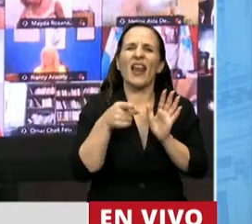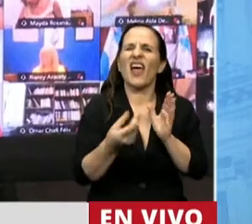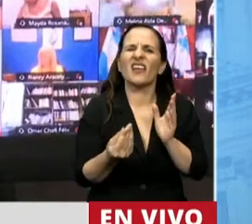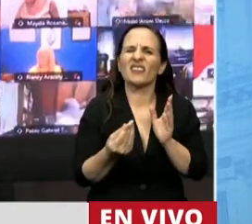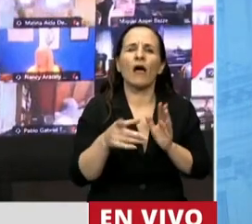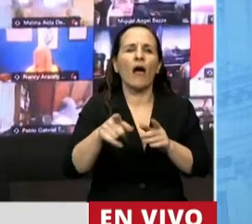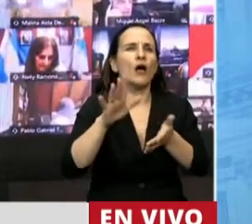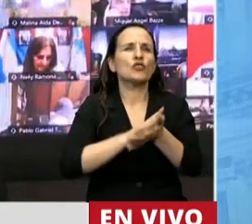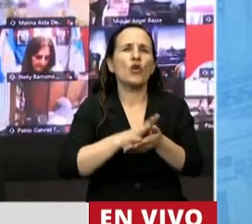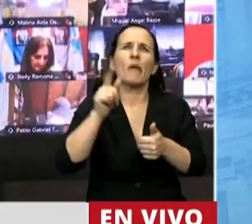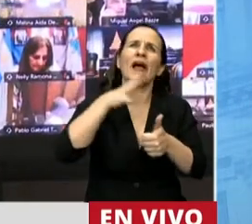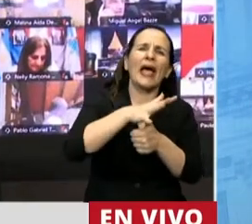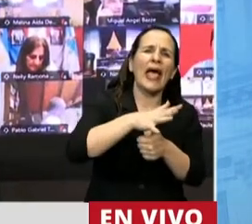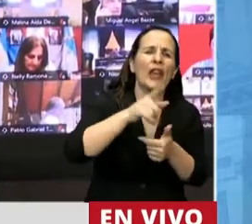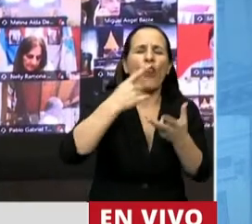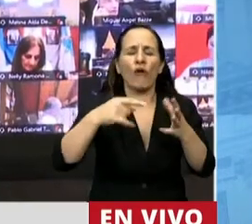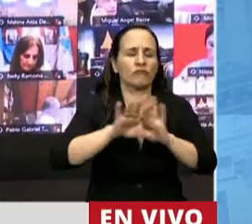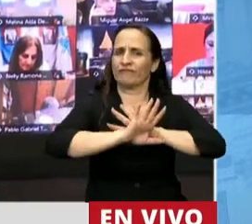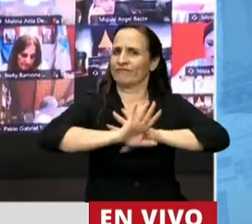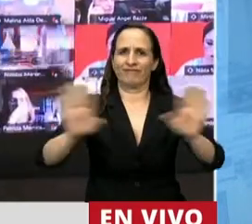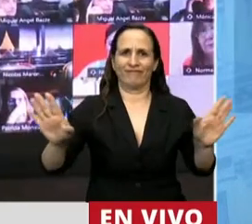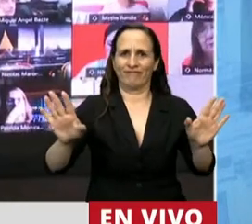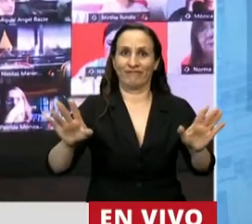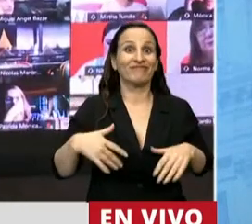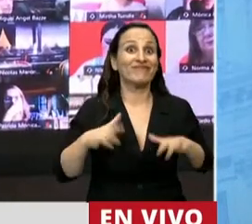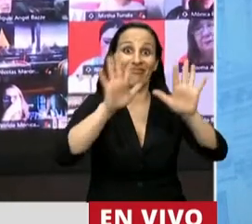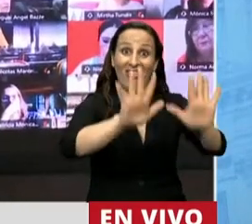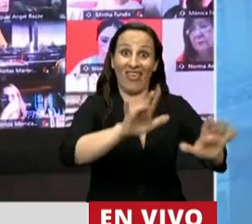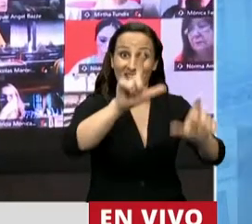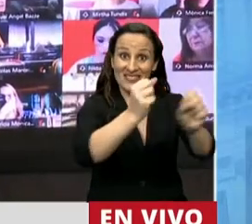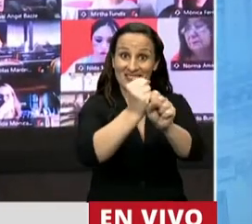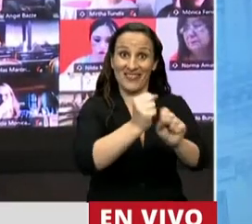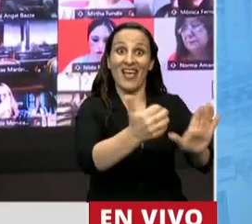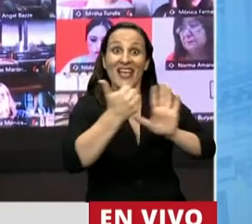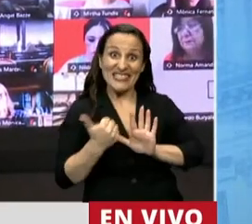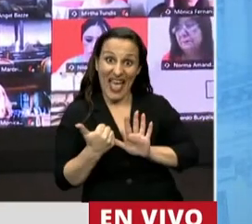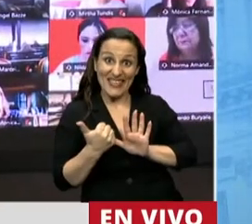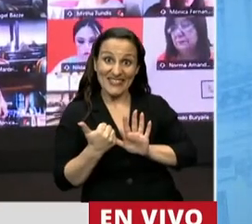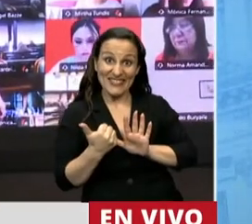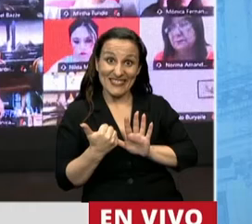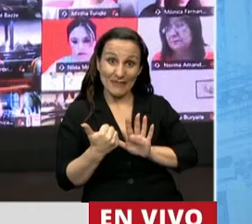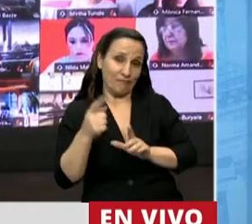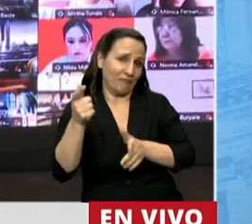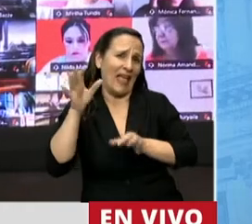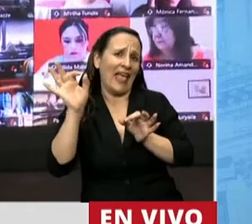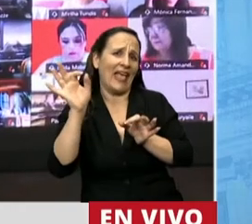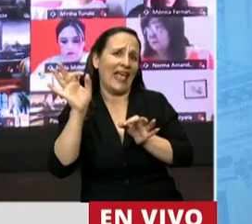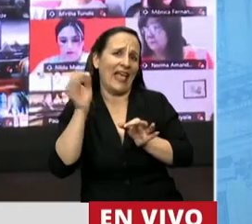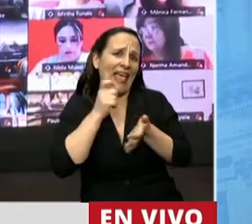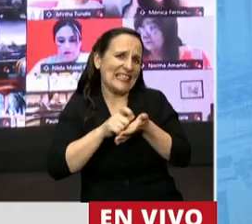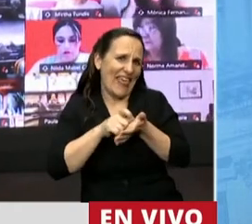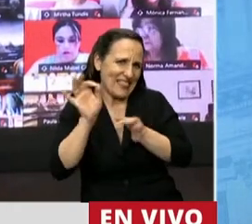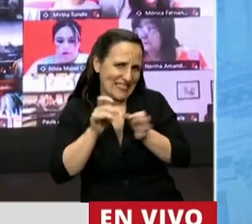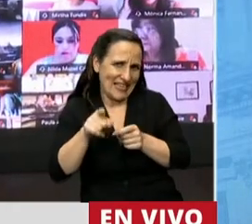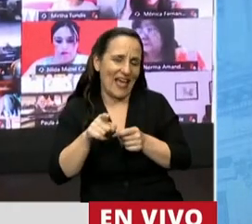los estereotipos en relación de género. Mira, 6 de cada 10 trabajadores, según las estadísticas de la Oficina contra la